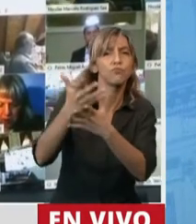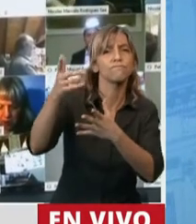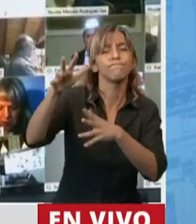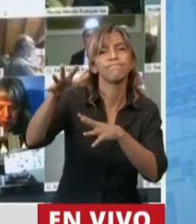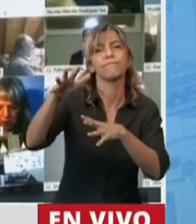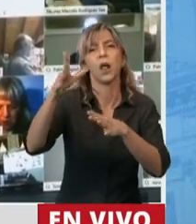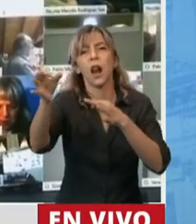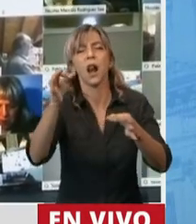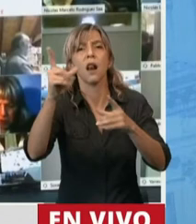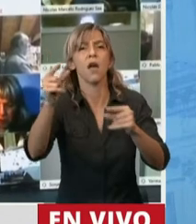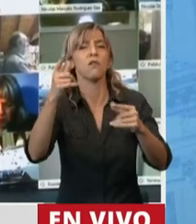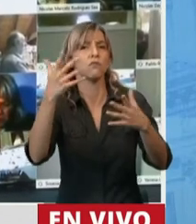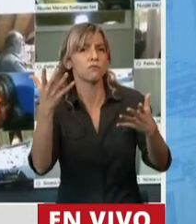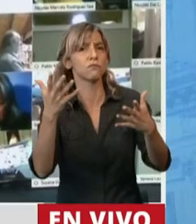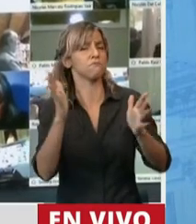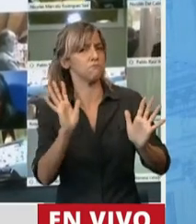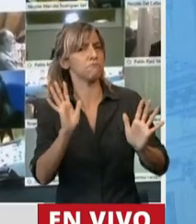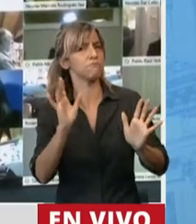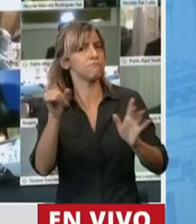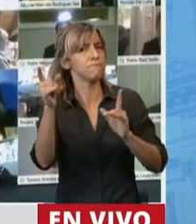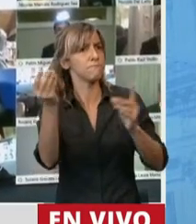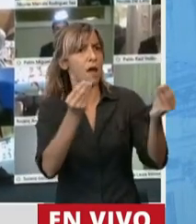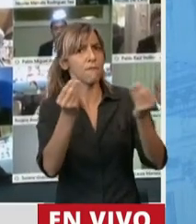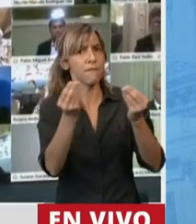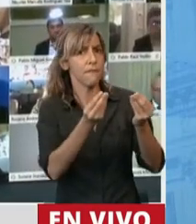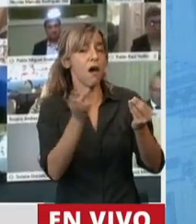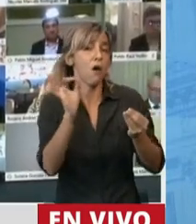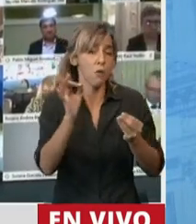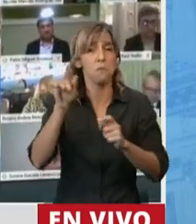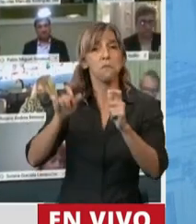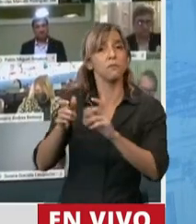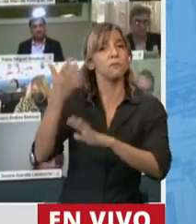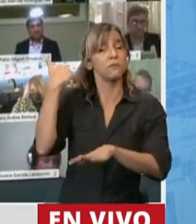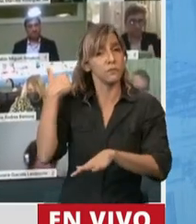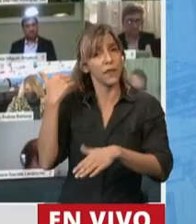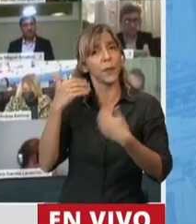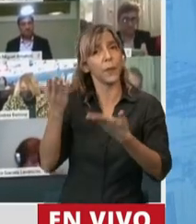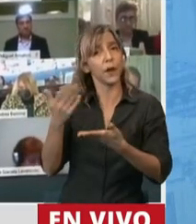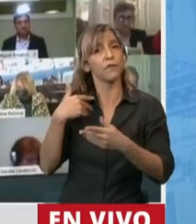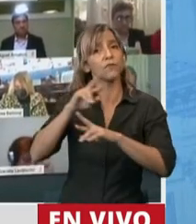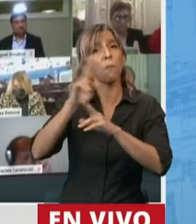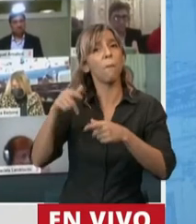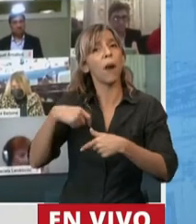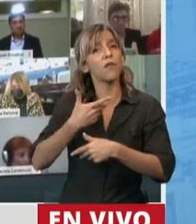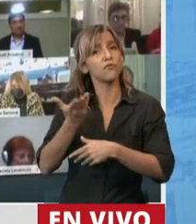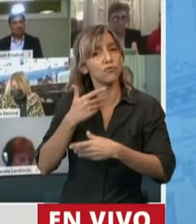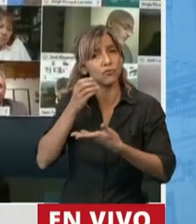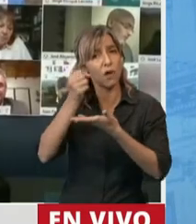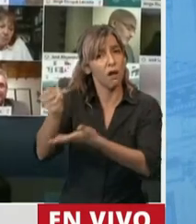relativo, a personas que hubieran sido beneficiarias de planes sociales, entre otros grupos de interés.